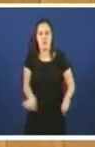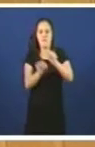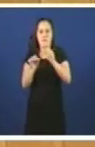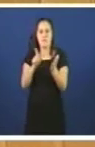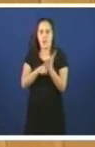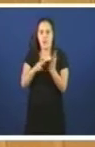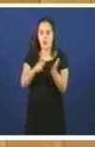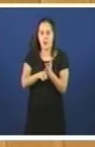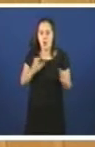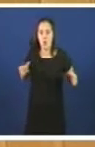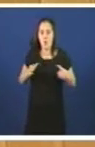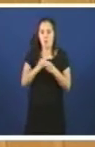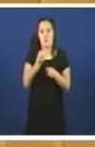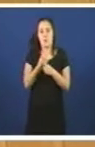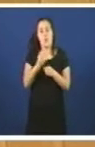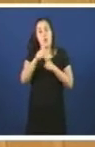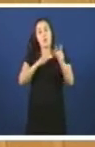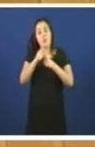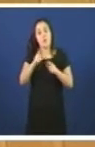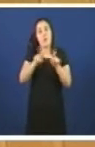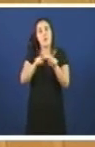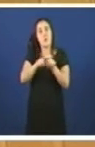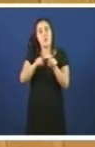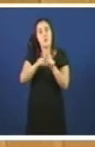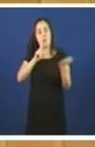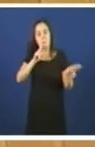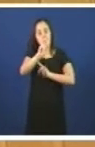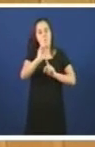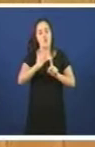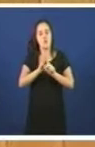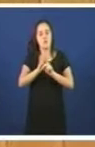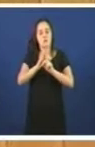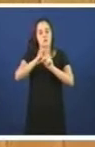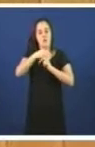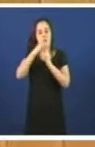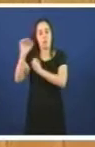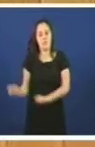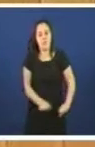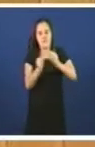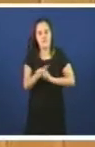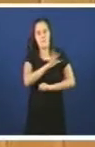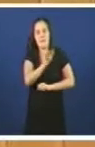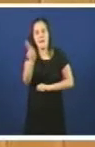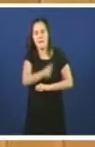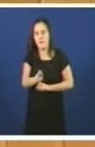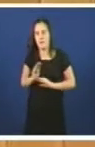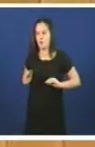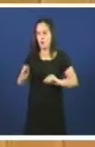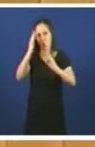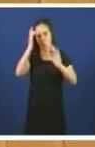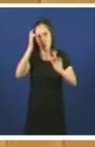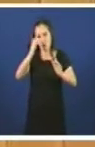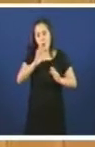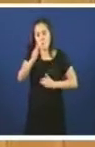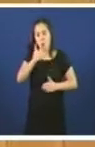presenta esta interpelación como un necesario exercicio da citación de bandeiras e da reformación das súas posicións ideolóxicas ante un 17